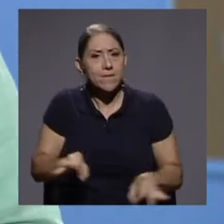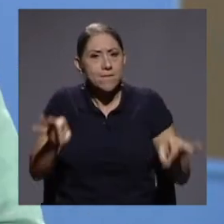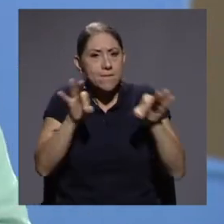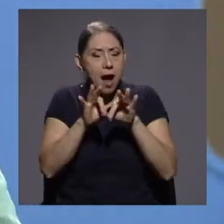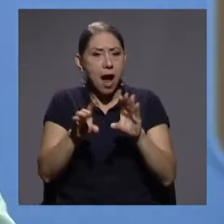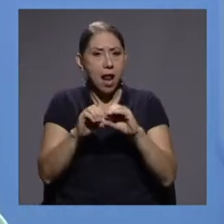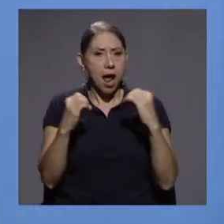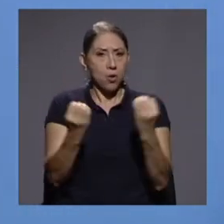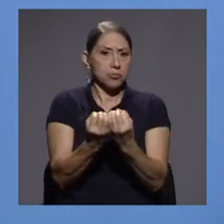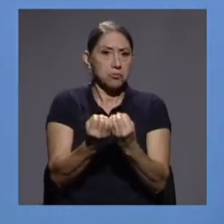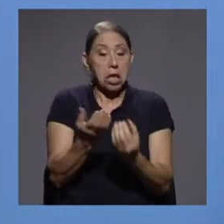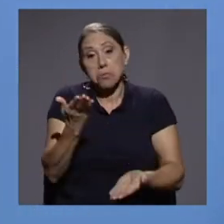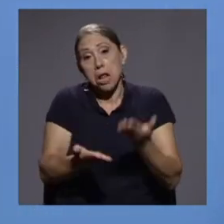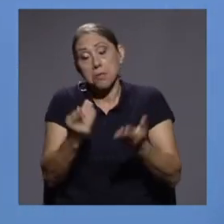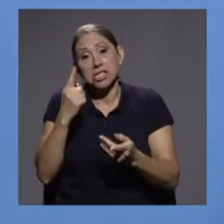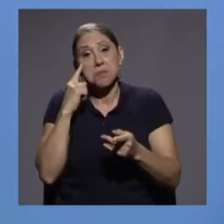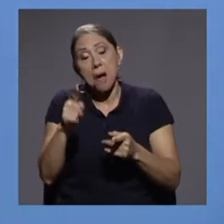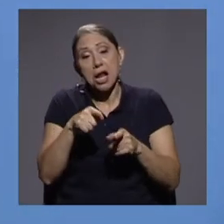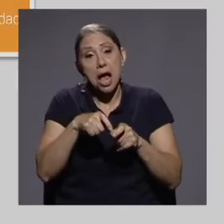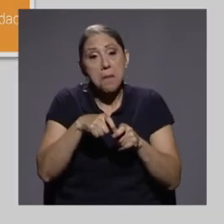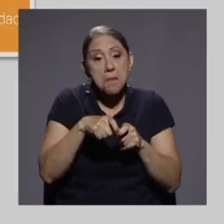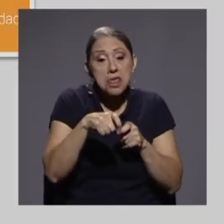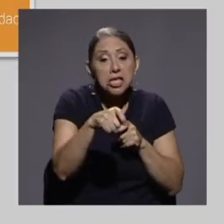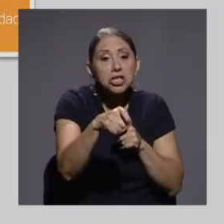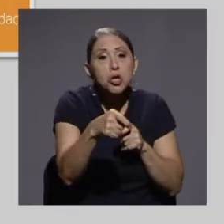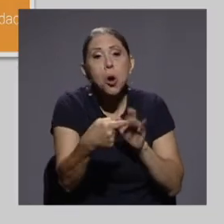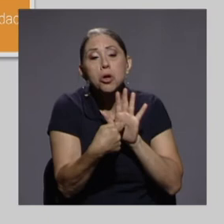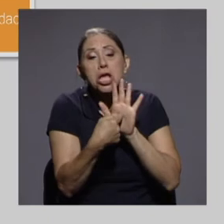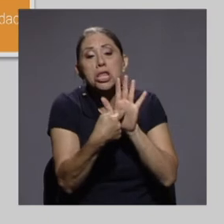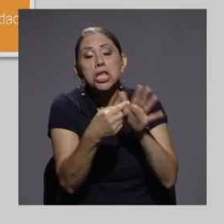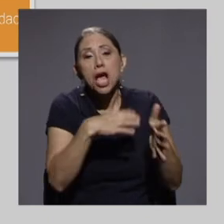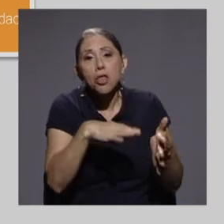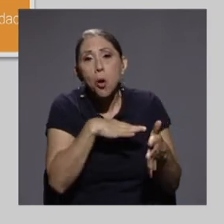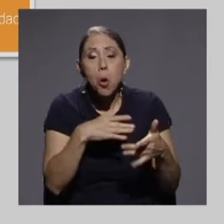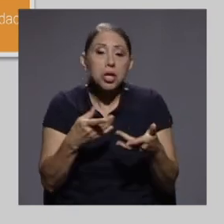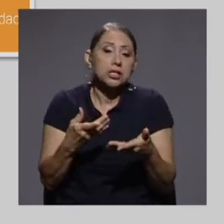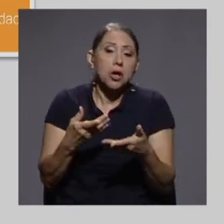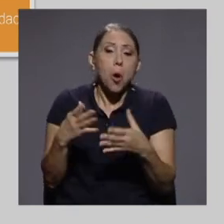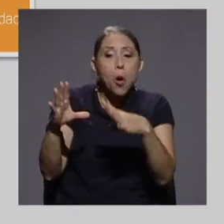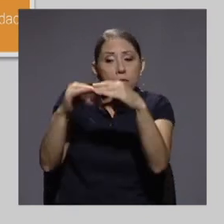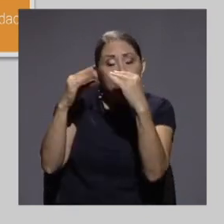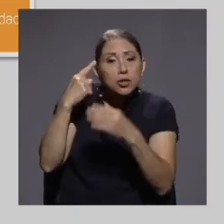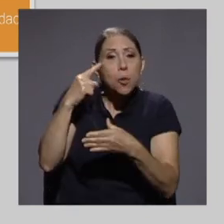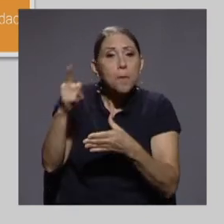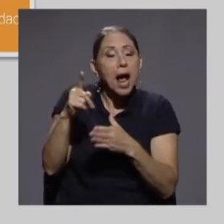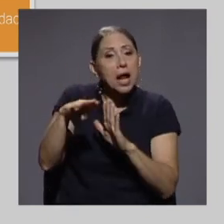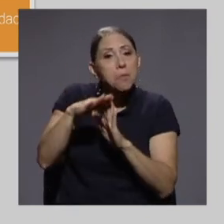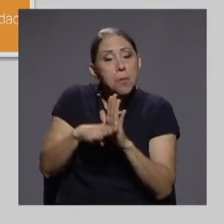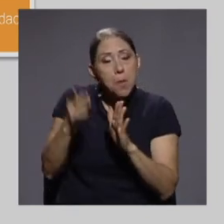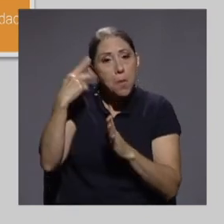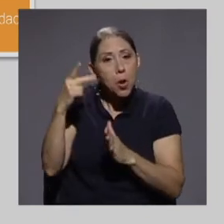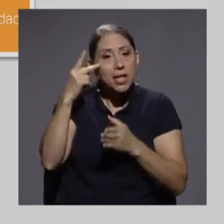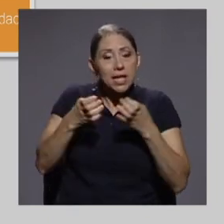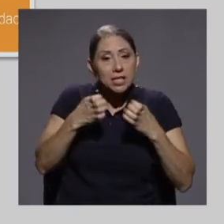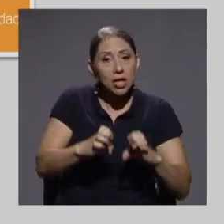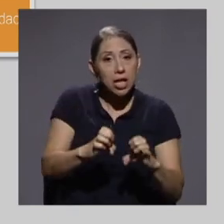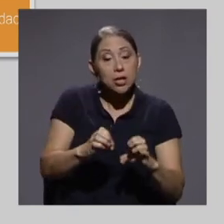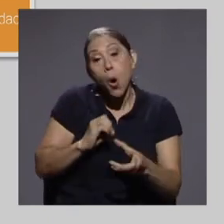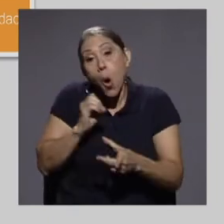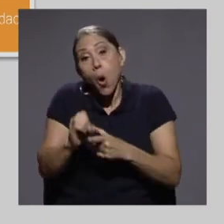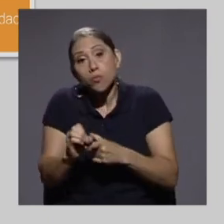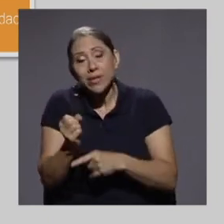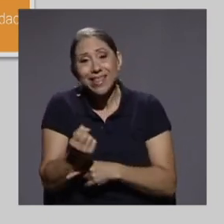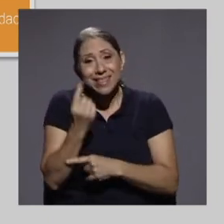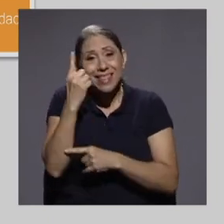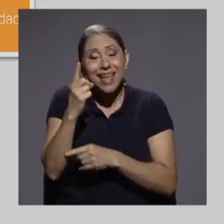Puede ser para hacer mediciones de indicadores, puede ser para el diseño de programas, políticas y estrategias, o puede ser para entender muy bien